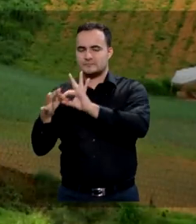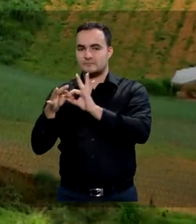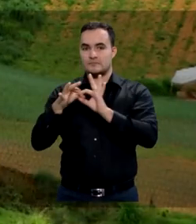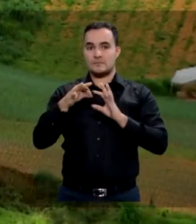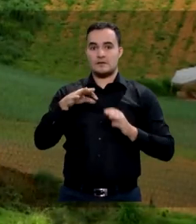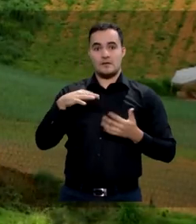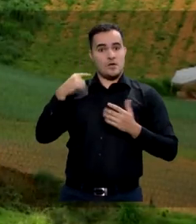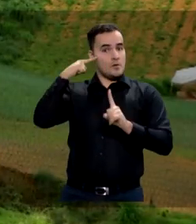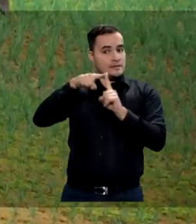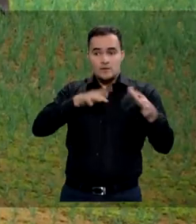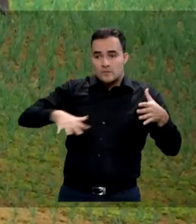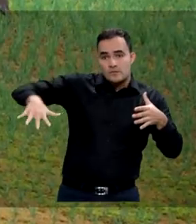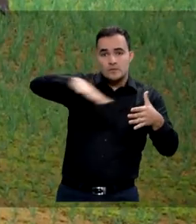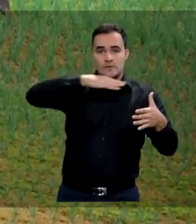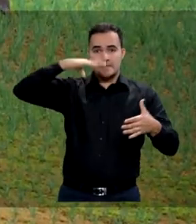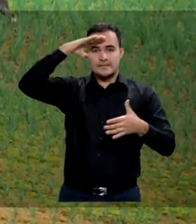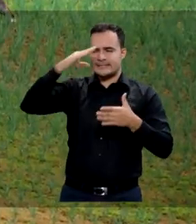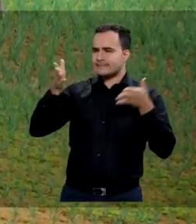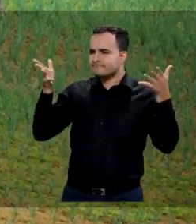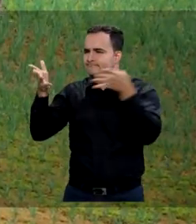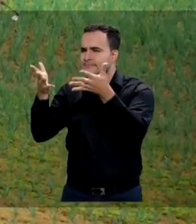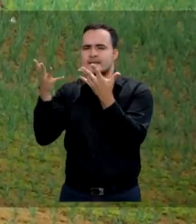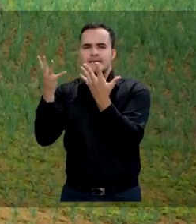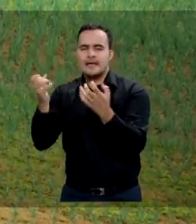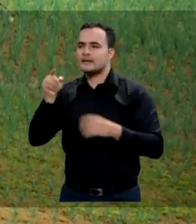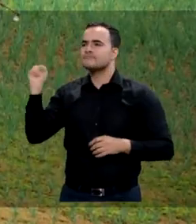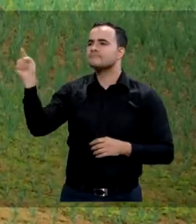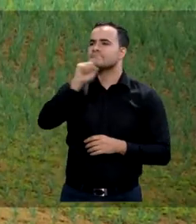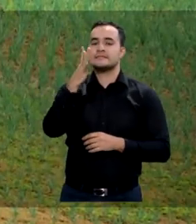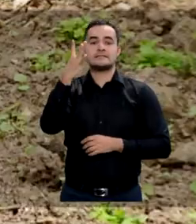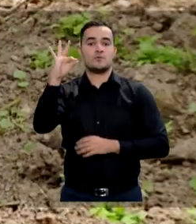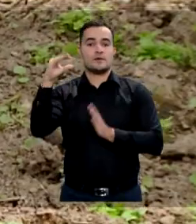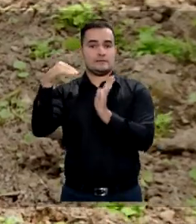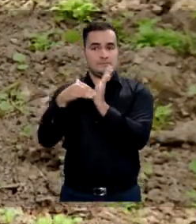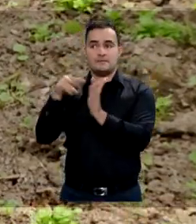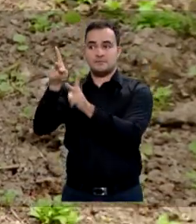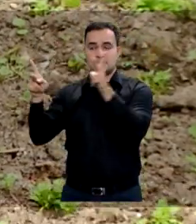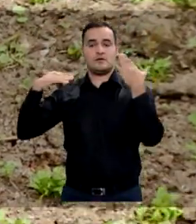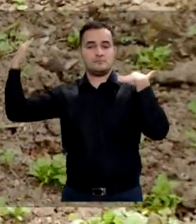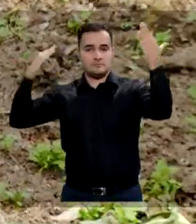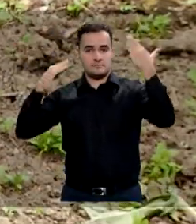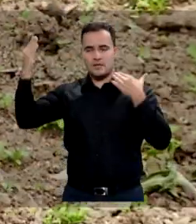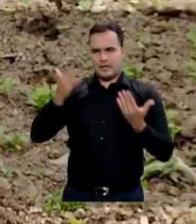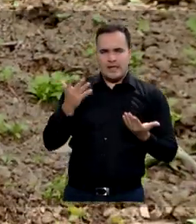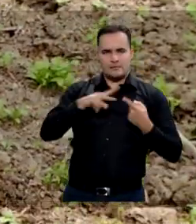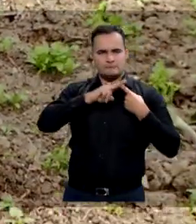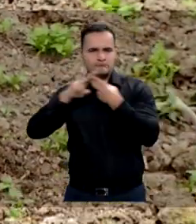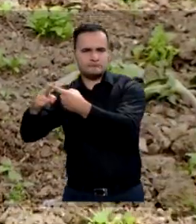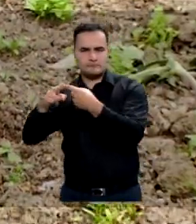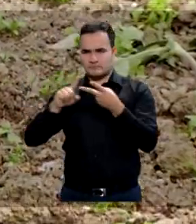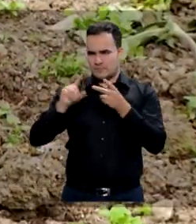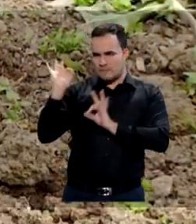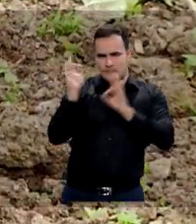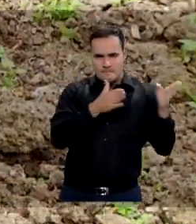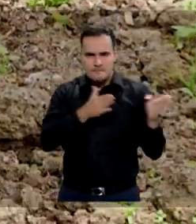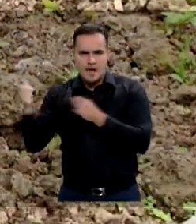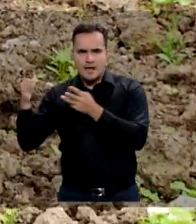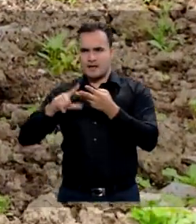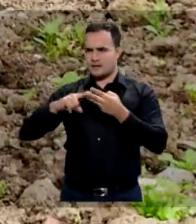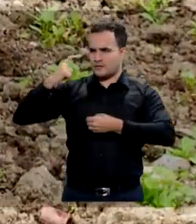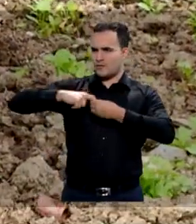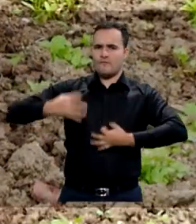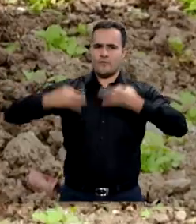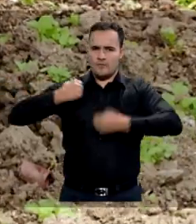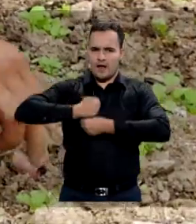aportará al mejoramiento de la calidad de vida de 50.000 campesinos con herramientas de financiación, planificación, formalización